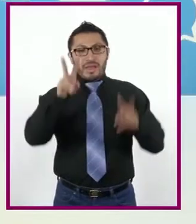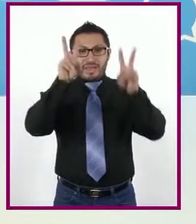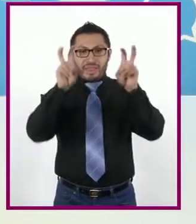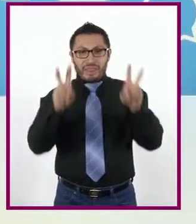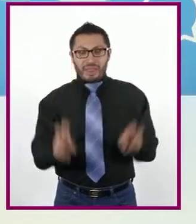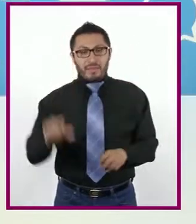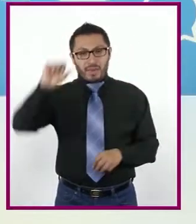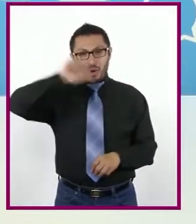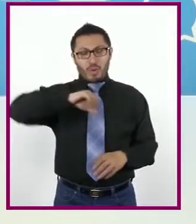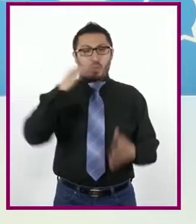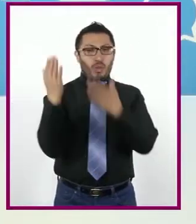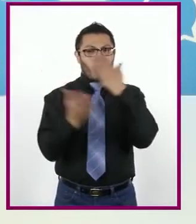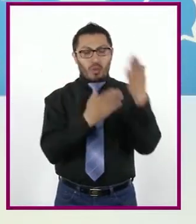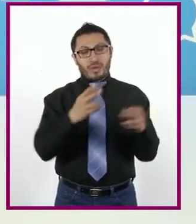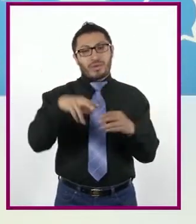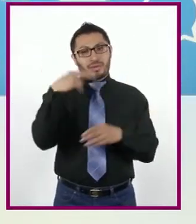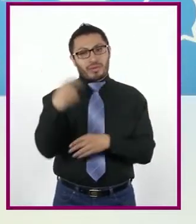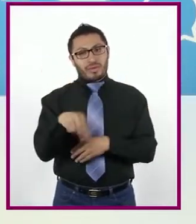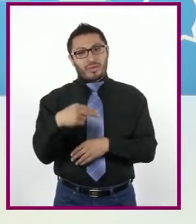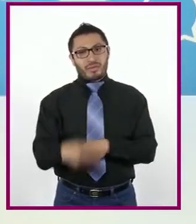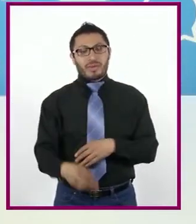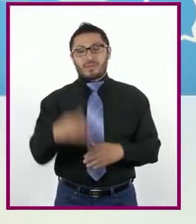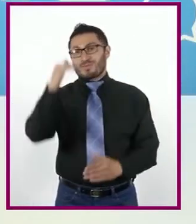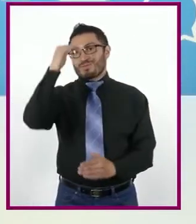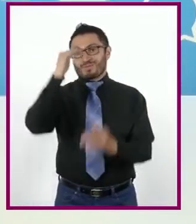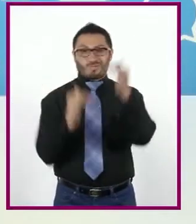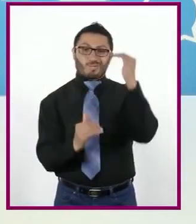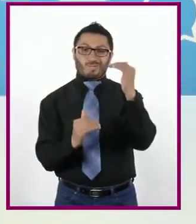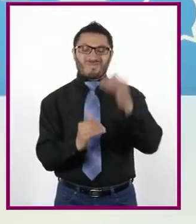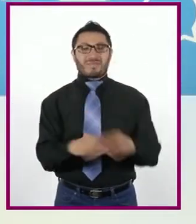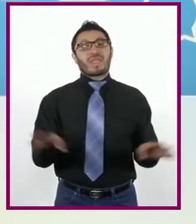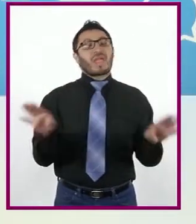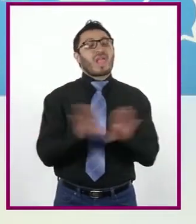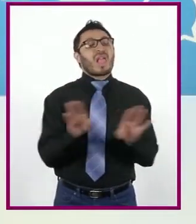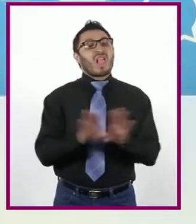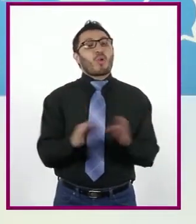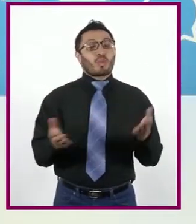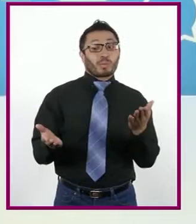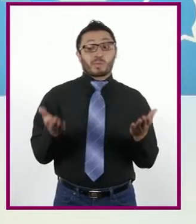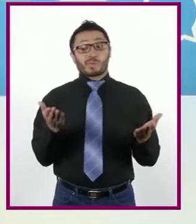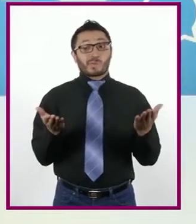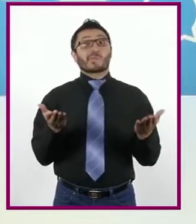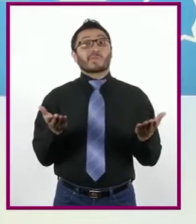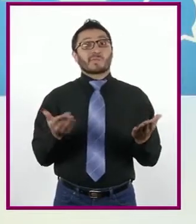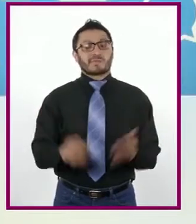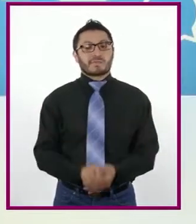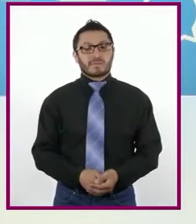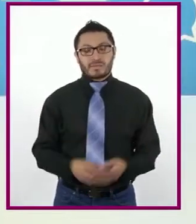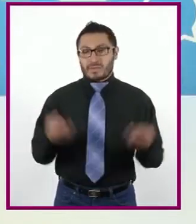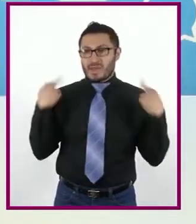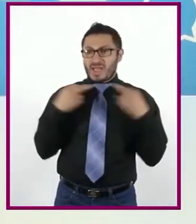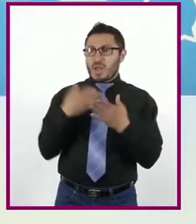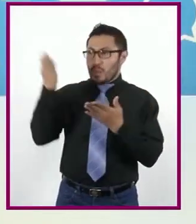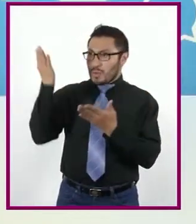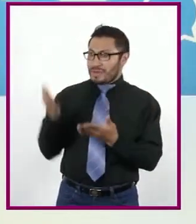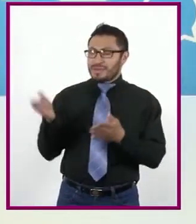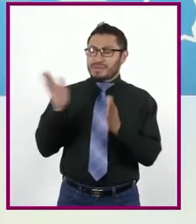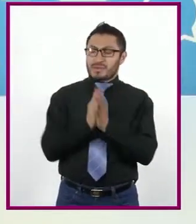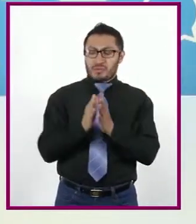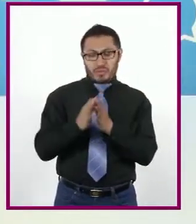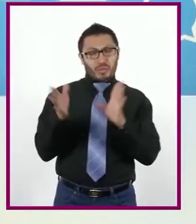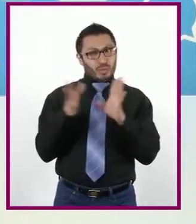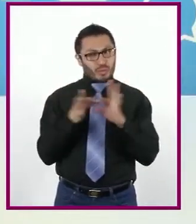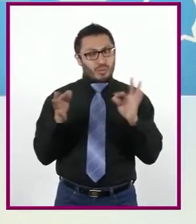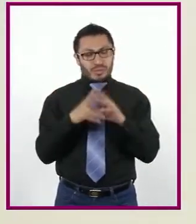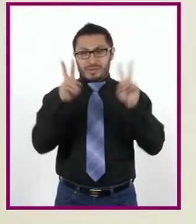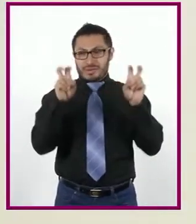estudiaremos hoy y que se titula La desigualdad. ¿Cómo la medimos? Profesora Elizabeth, ¿por qué no nos comenta más sobre